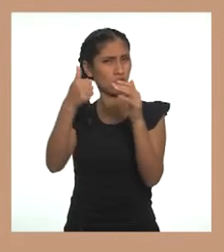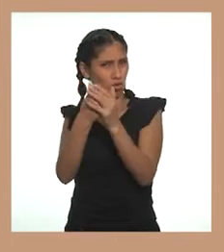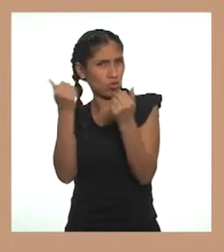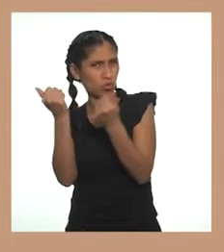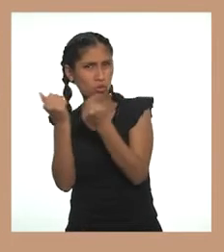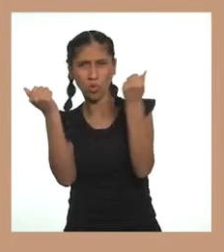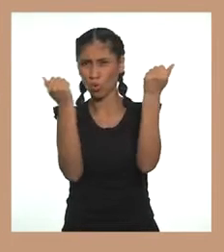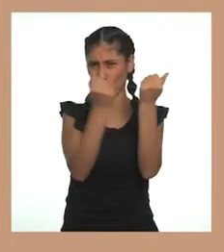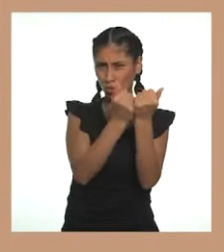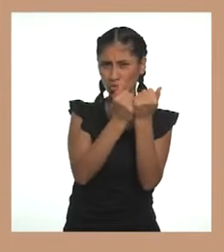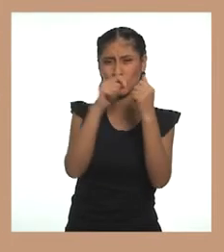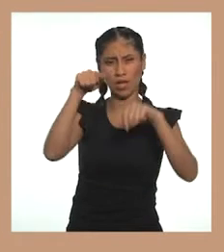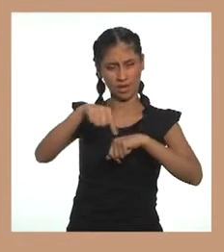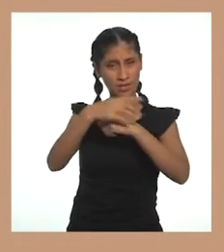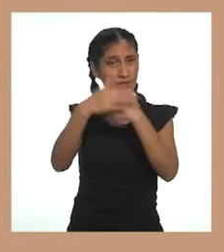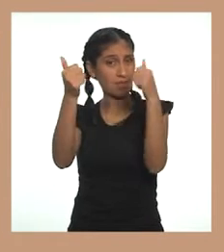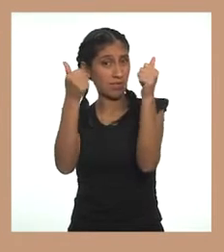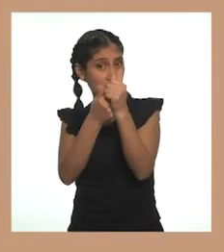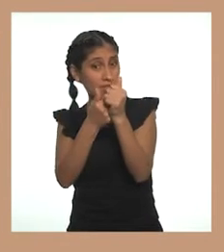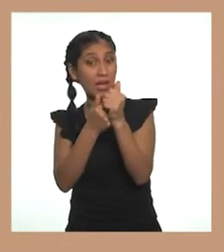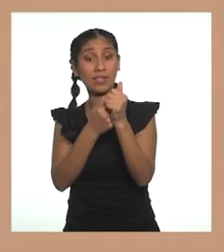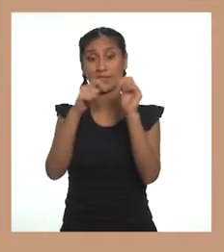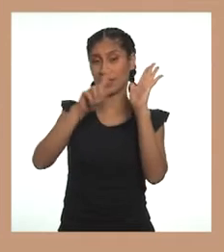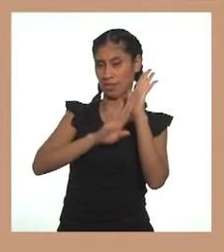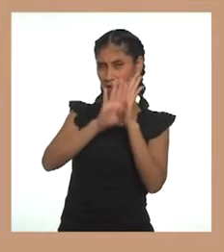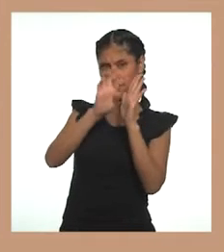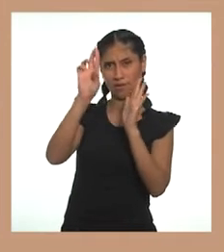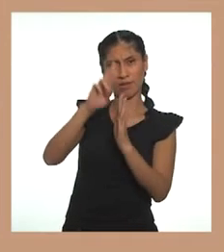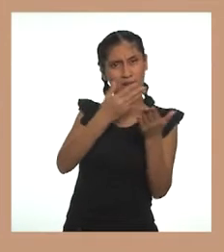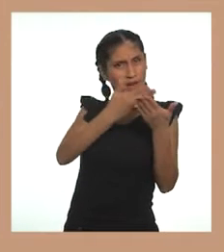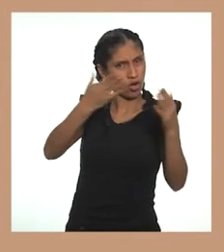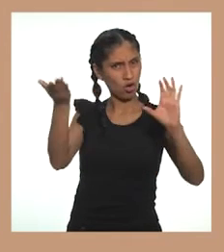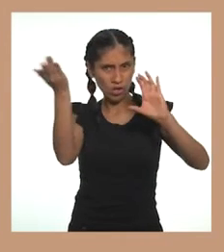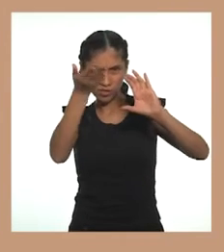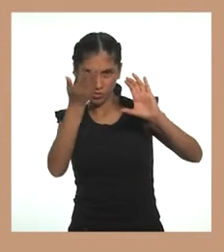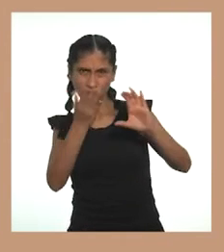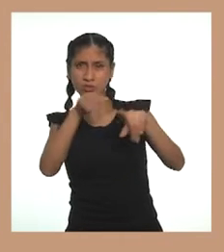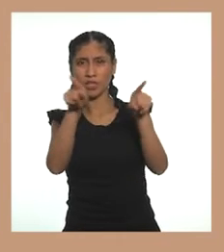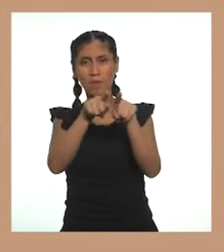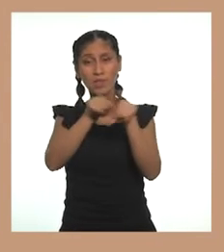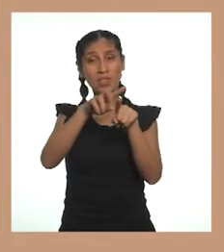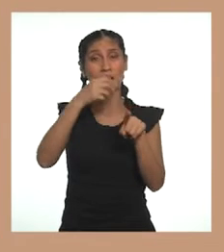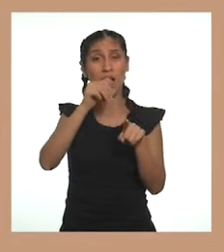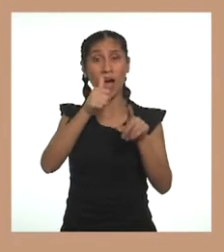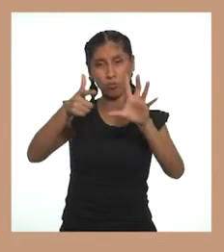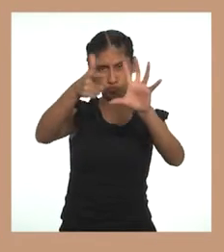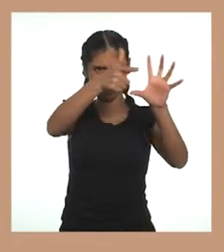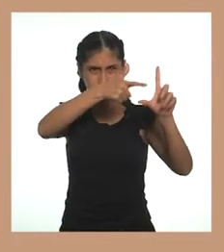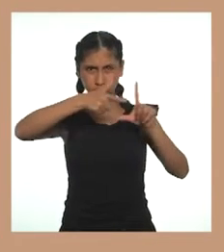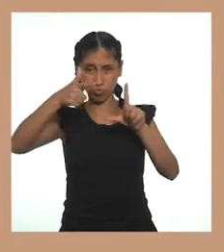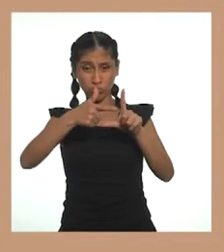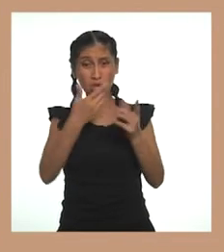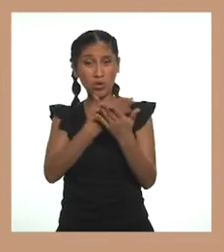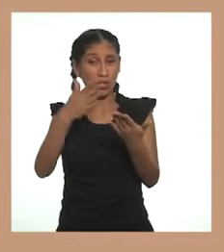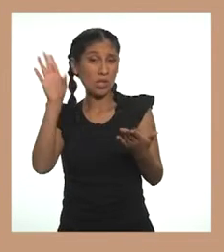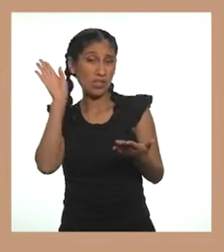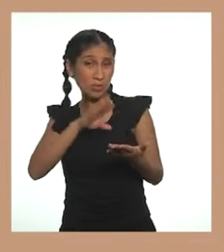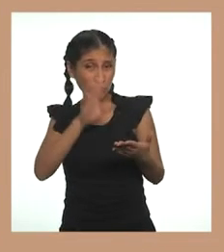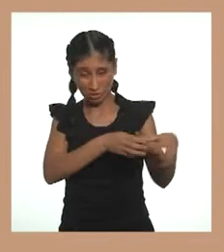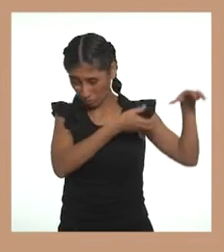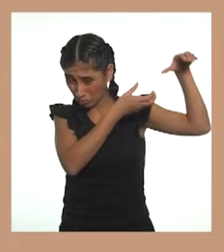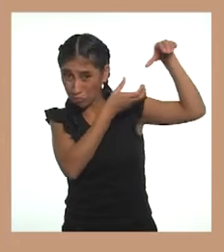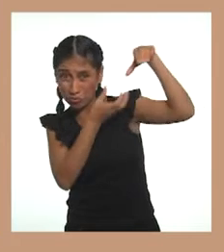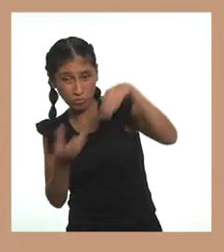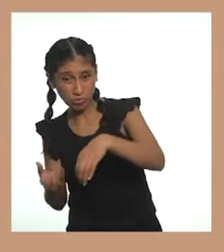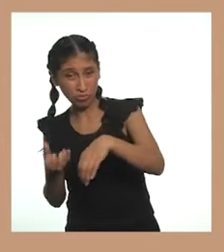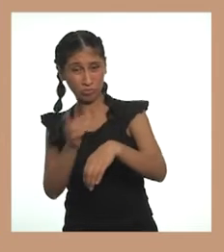el trabajo, esfuerzo y dedicación que hay detrás de la reconexión y el tratamiento de aguas residuales. Y evitemos arrojar desperdicios o